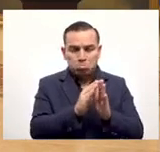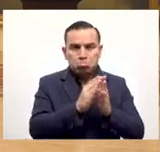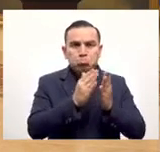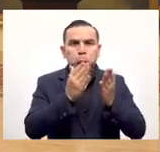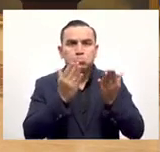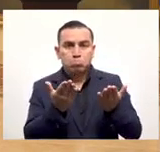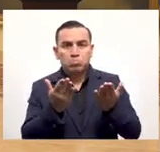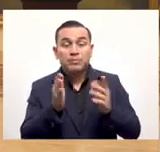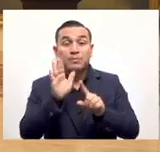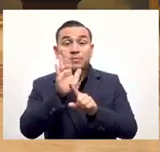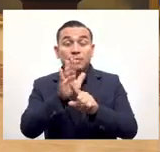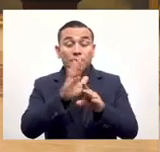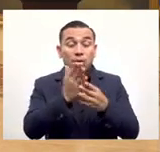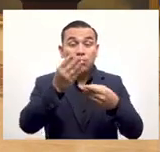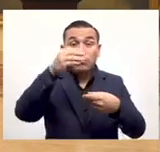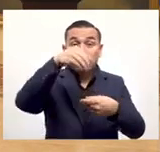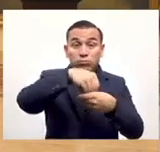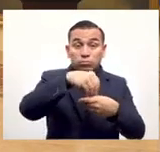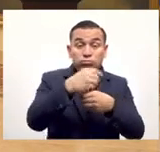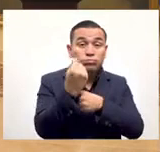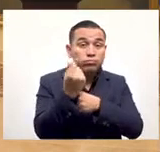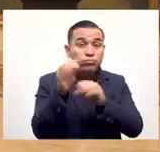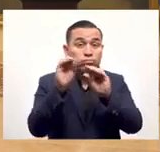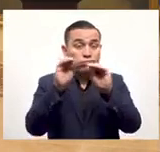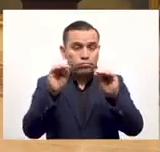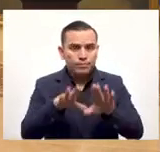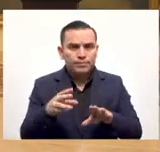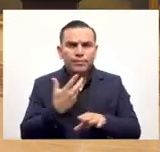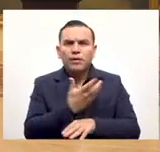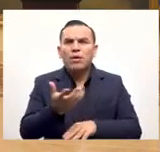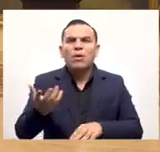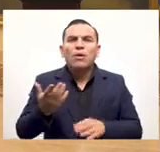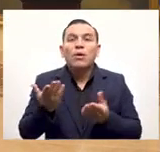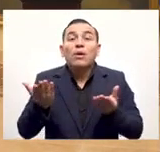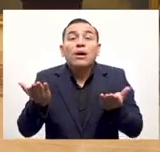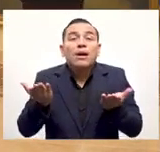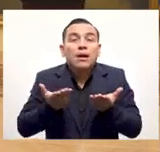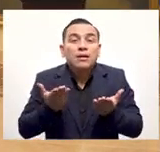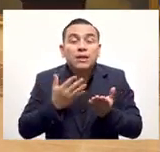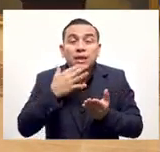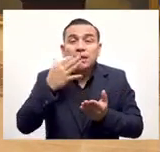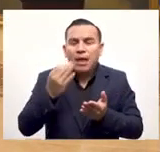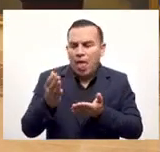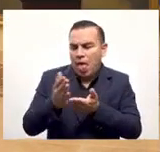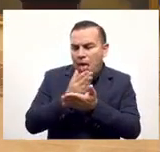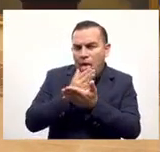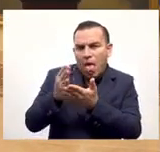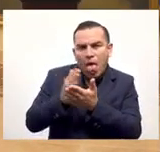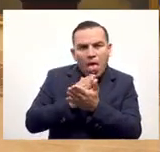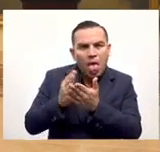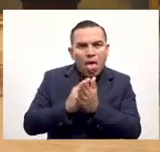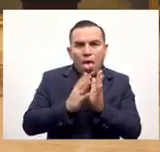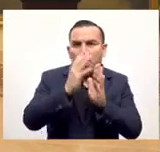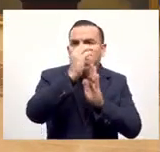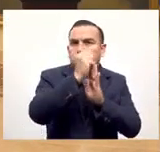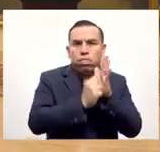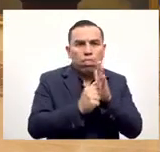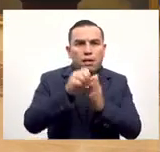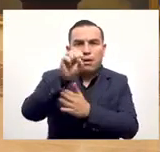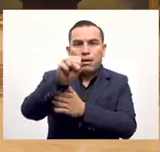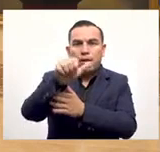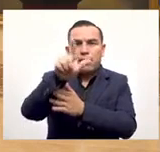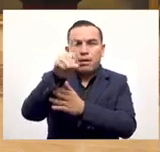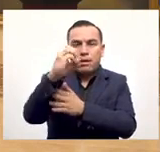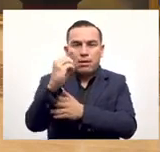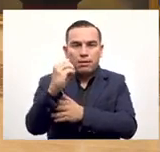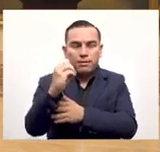si hay señal de internet va a funcionar para cualquier tipo de transacción o para revisarlo y no va a consumir absolutamente ni un